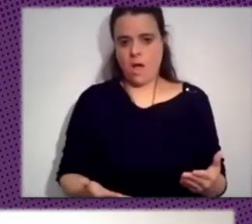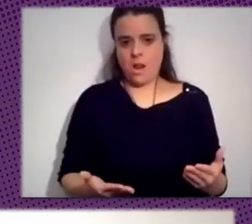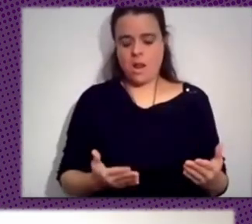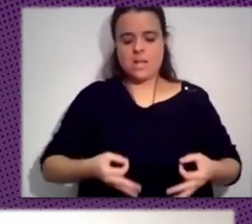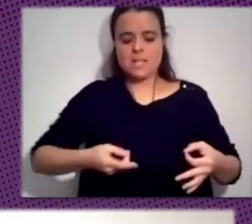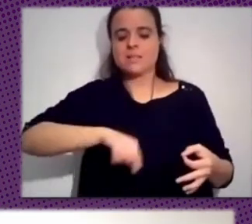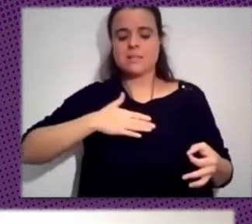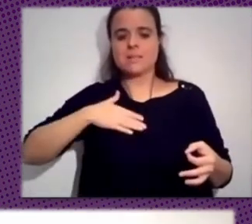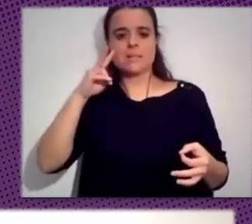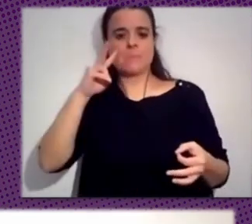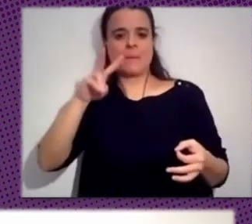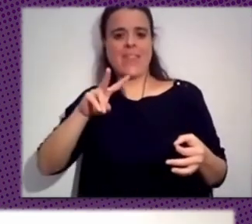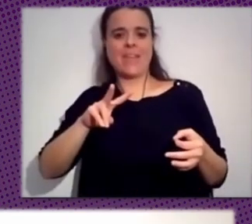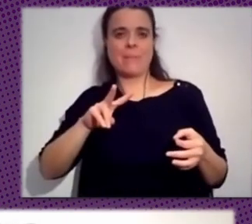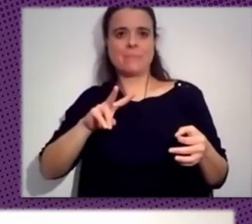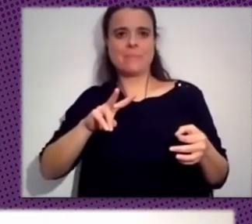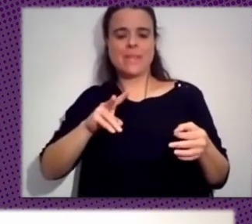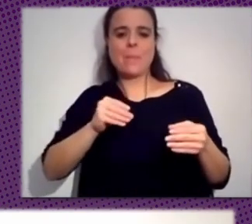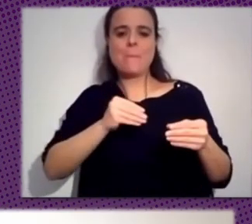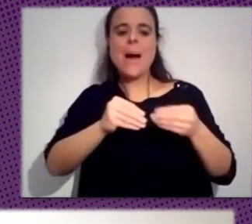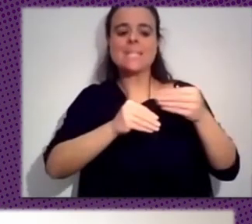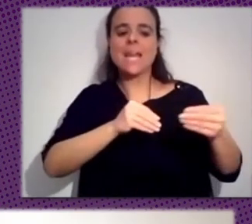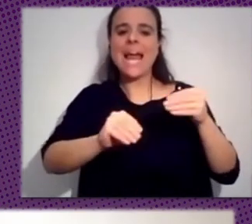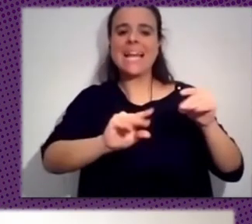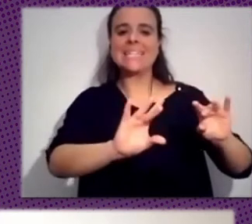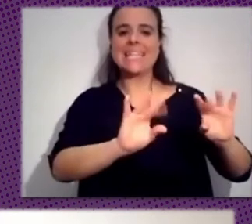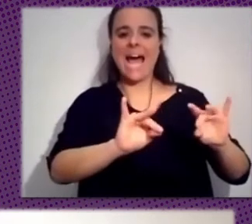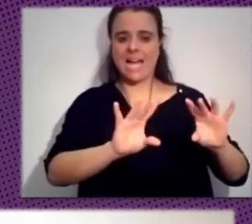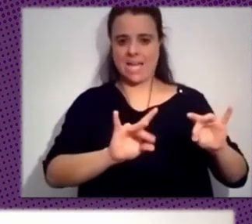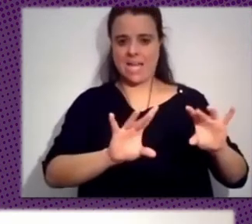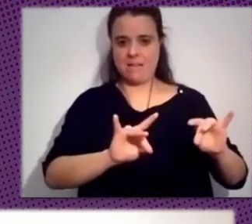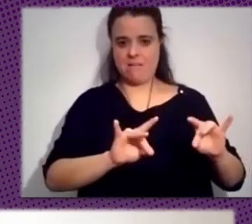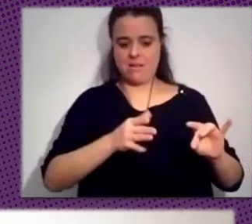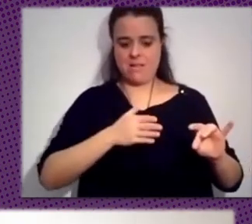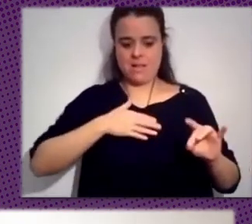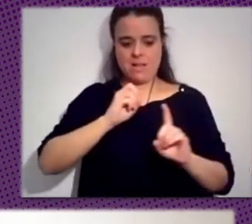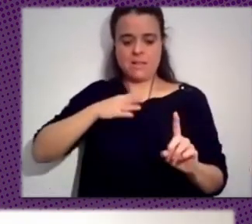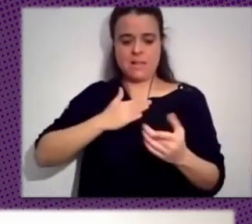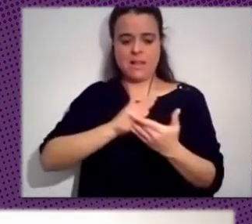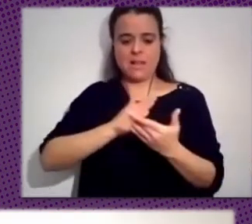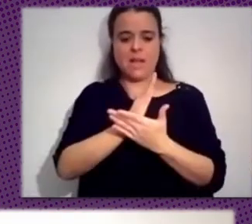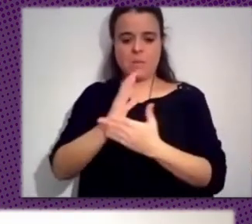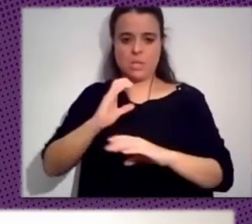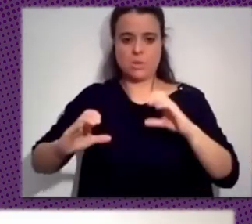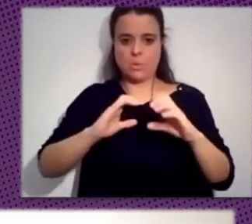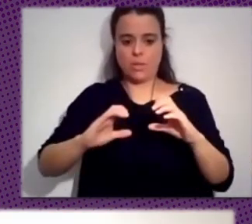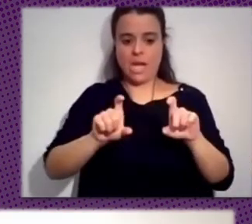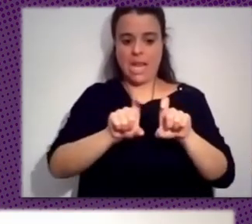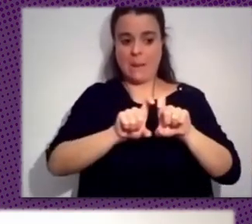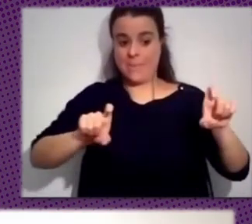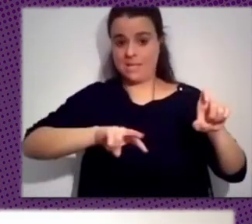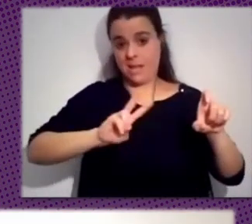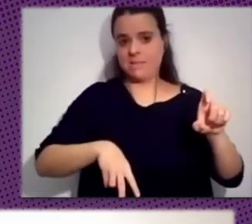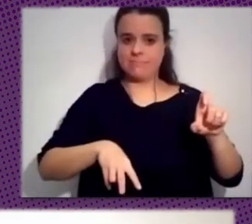de lo tangible, materialista. Es decir, desde una mirada en donde los medios de comunicación son empresas y no es